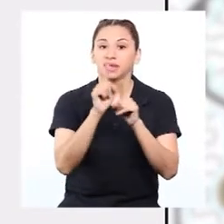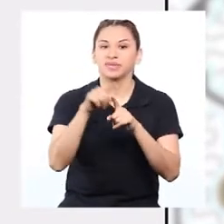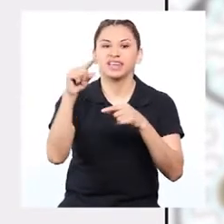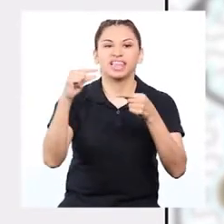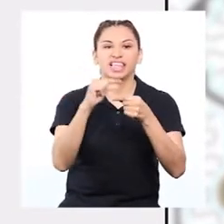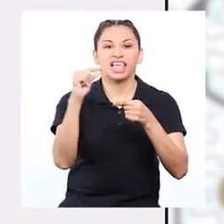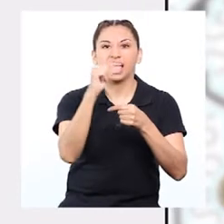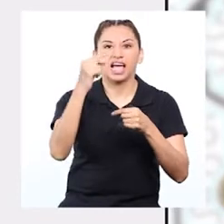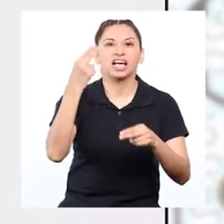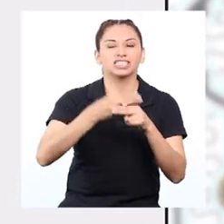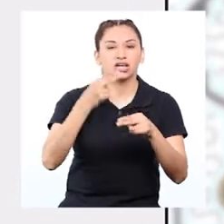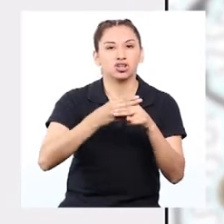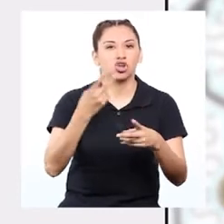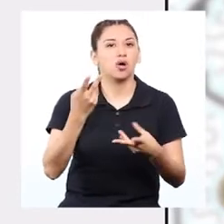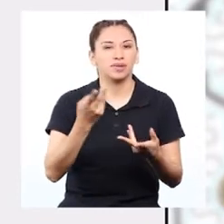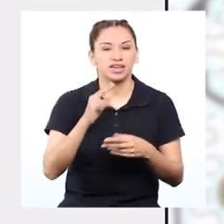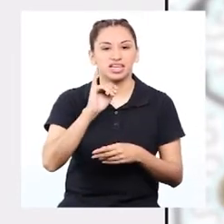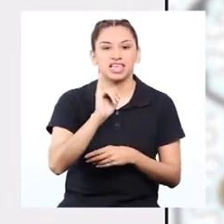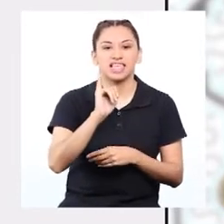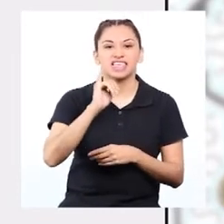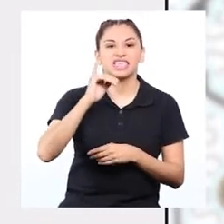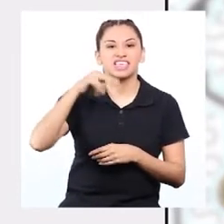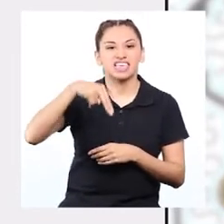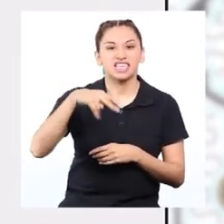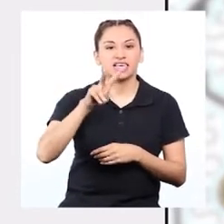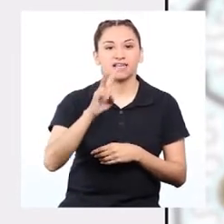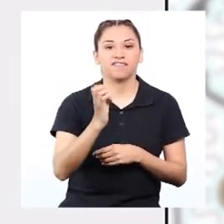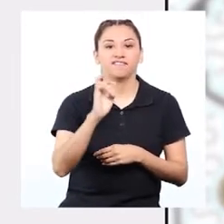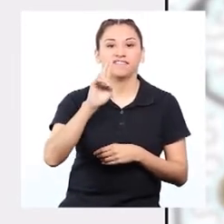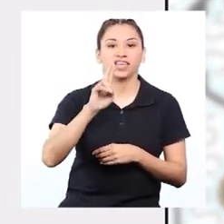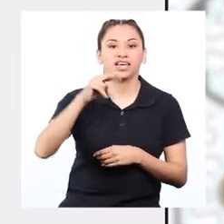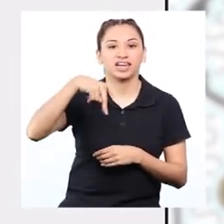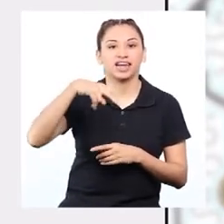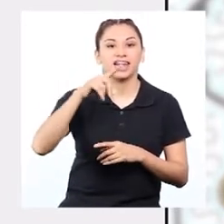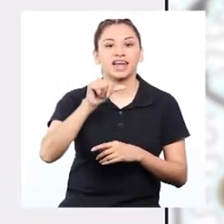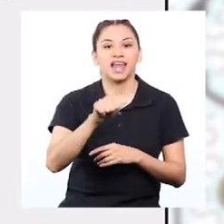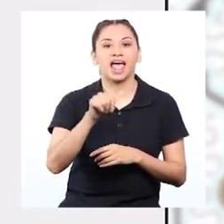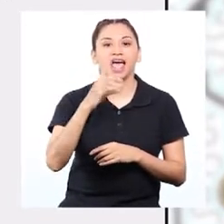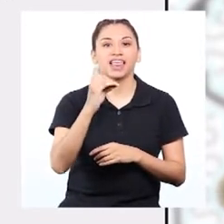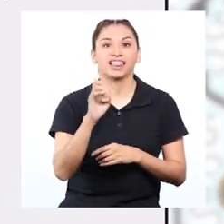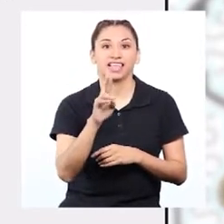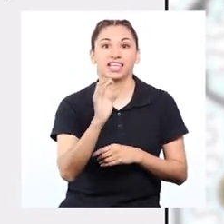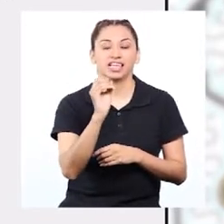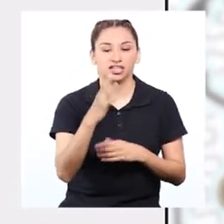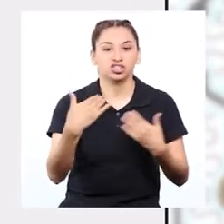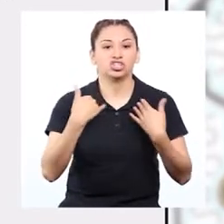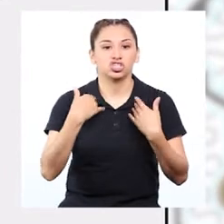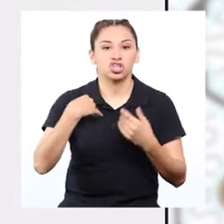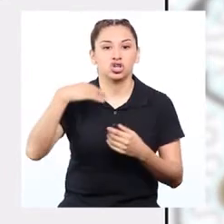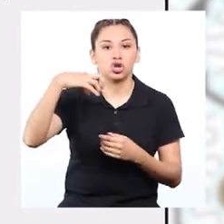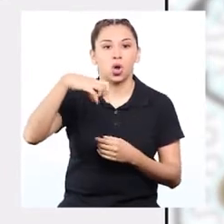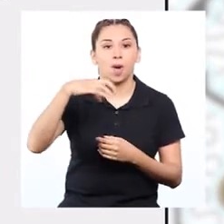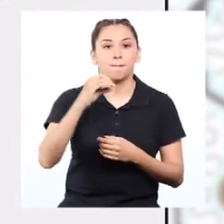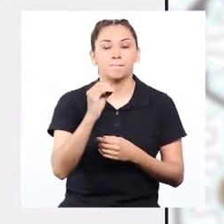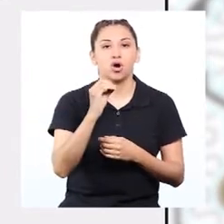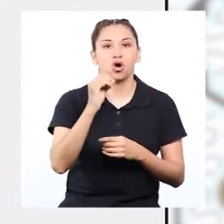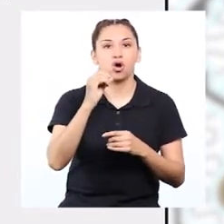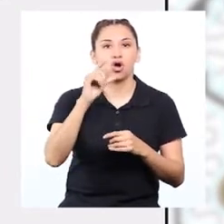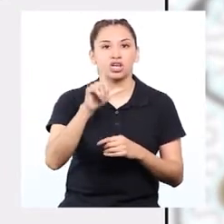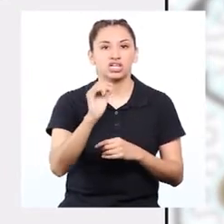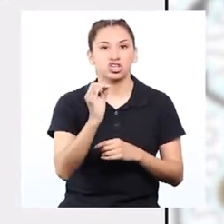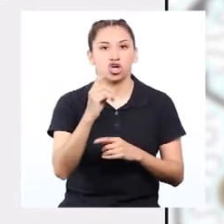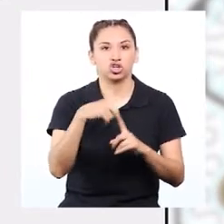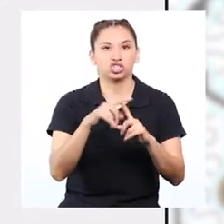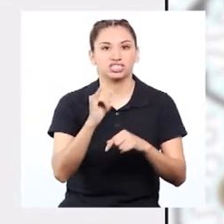conocidos como gases de efecto invernadero y están compuestos principalmente por dióxido de carbono y el